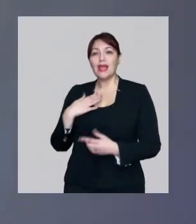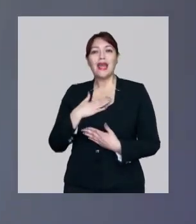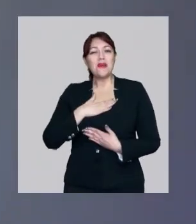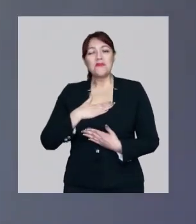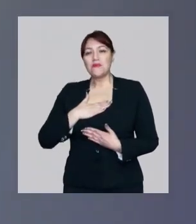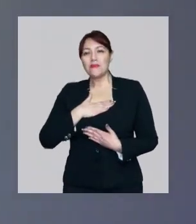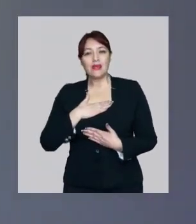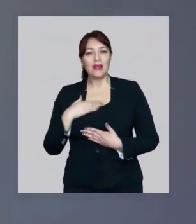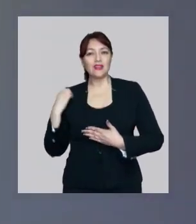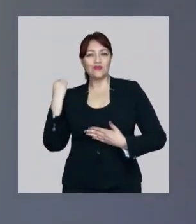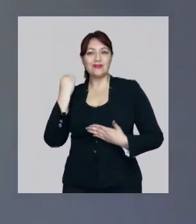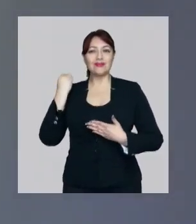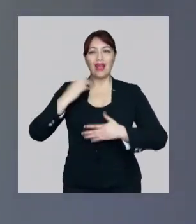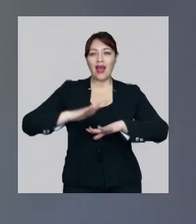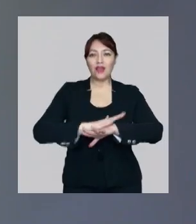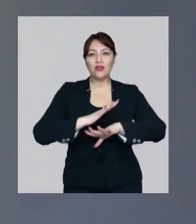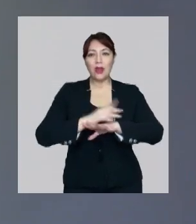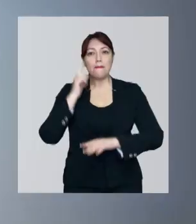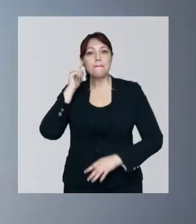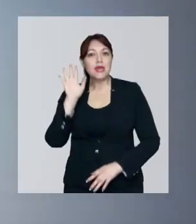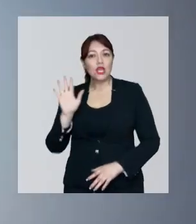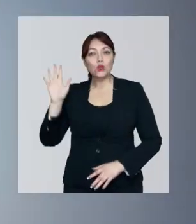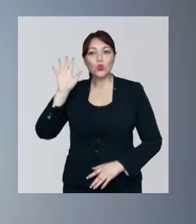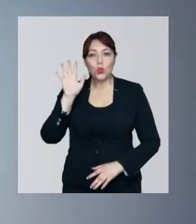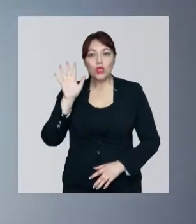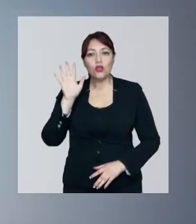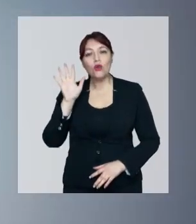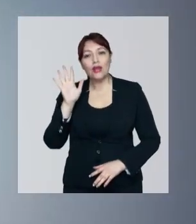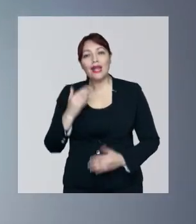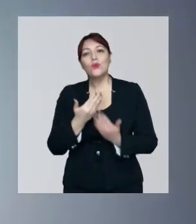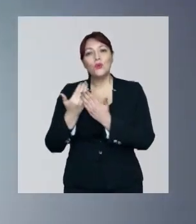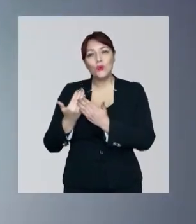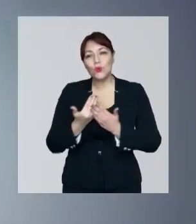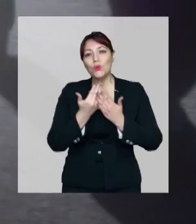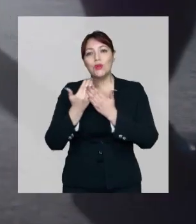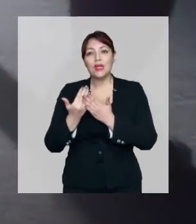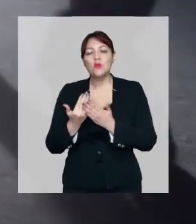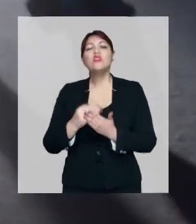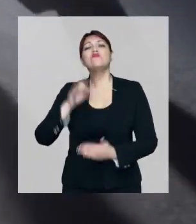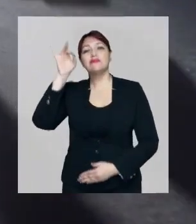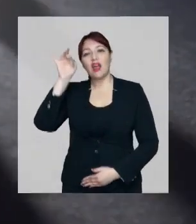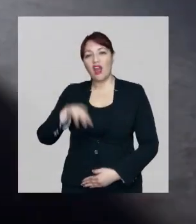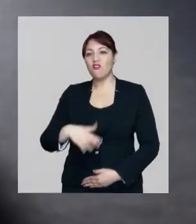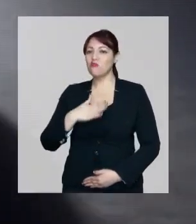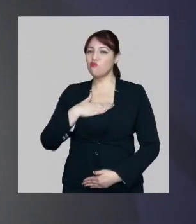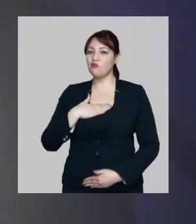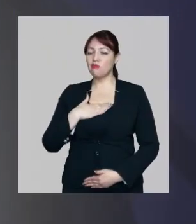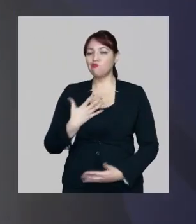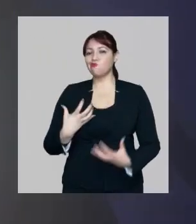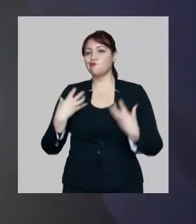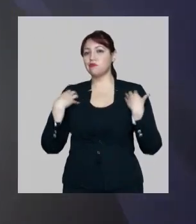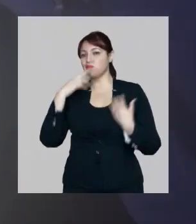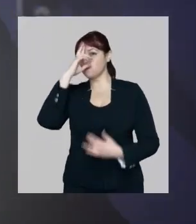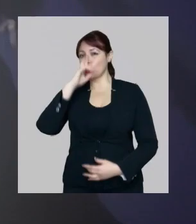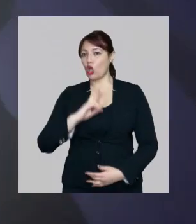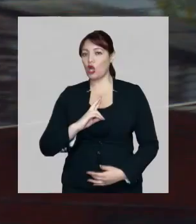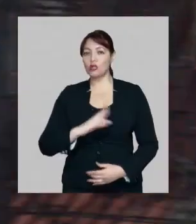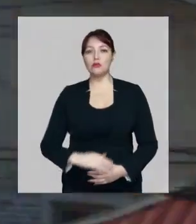la danza y la actuación. Mi sueño era estudiar algo relacionado a eso, pero sabía el tipo de papeles que me ofrecerían.